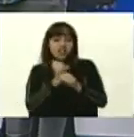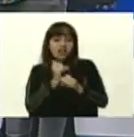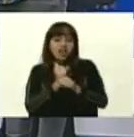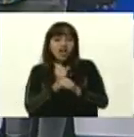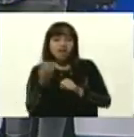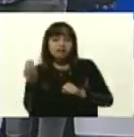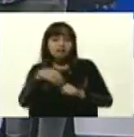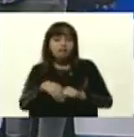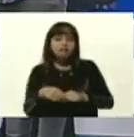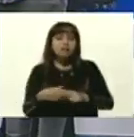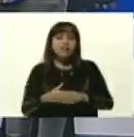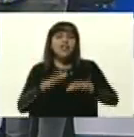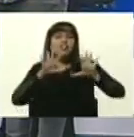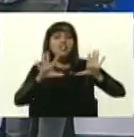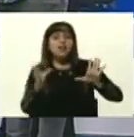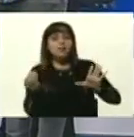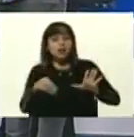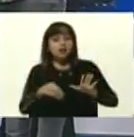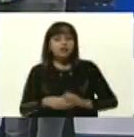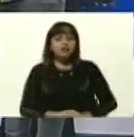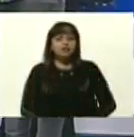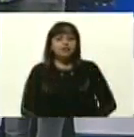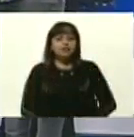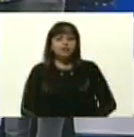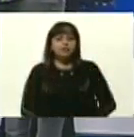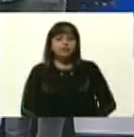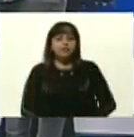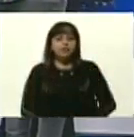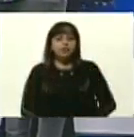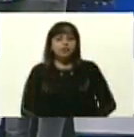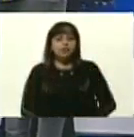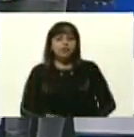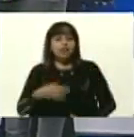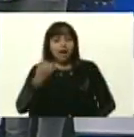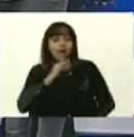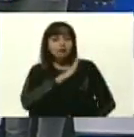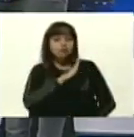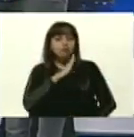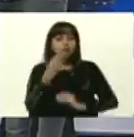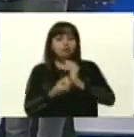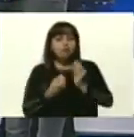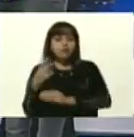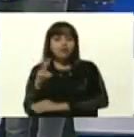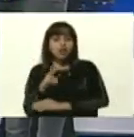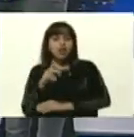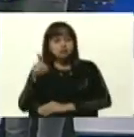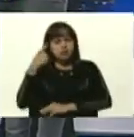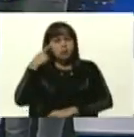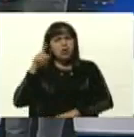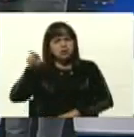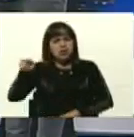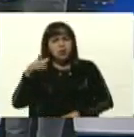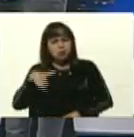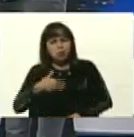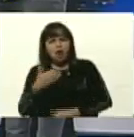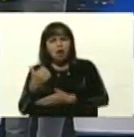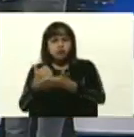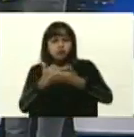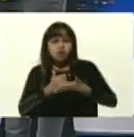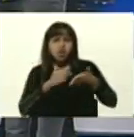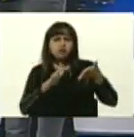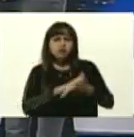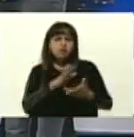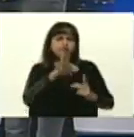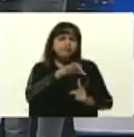anexando 10 adicionales que son nativos de acá. Y yo creo que ellos nos pueden ayudar muchísimo para identificar el